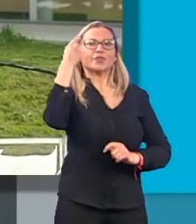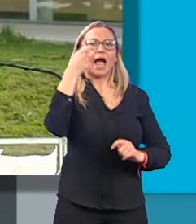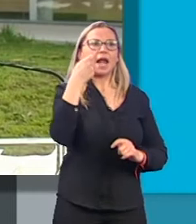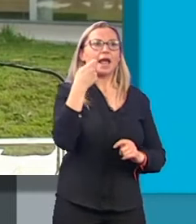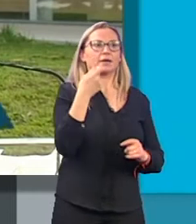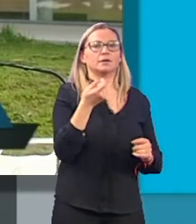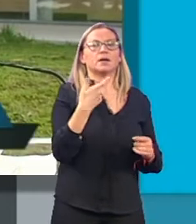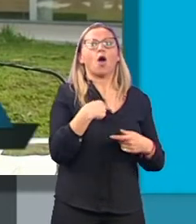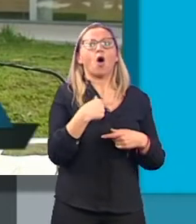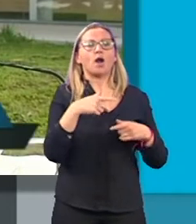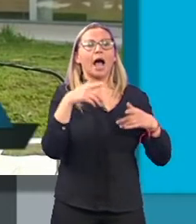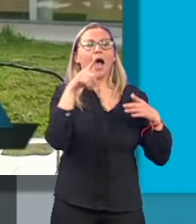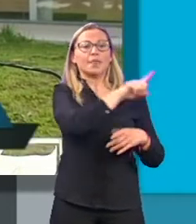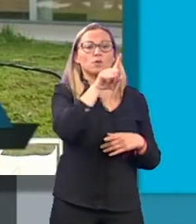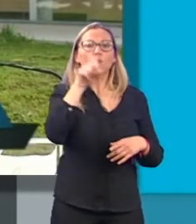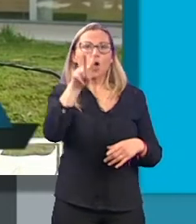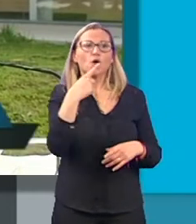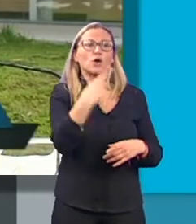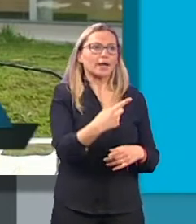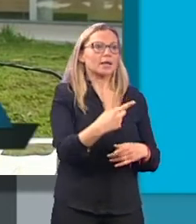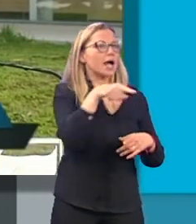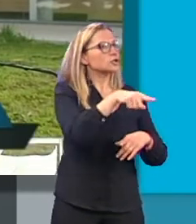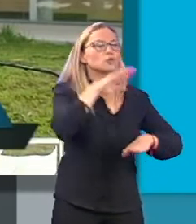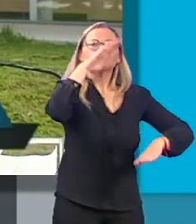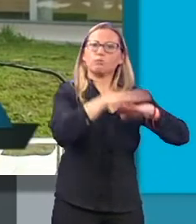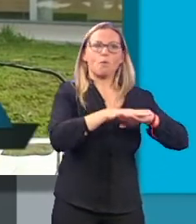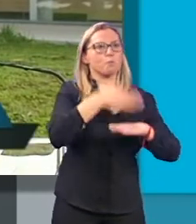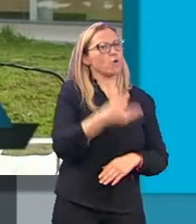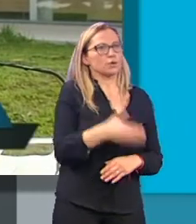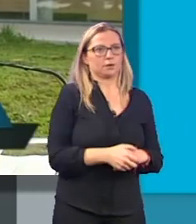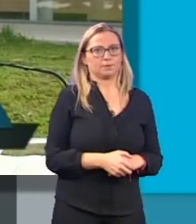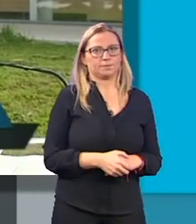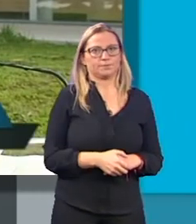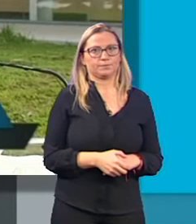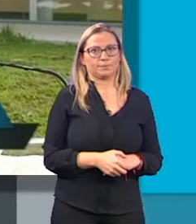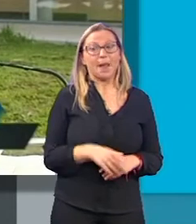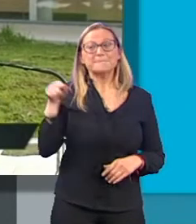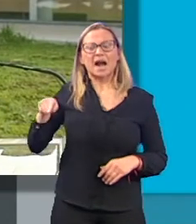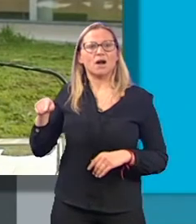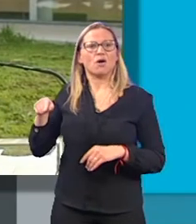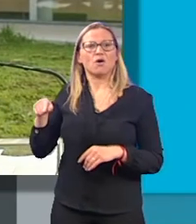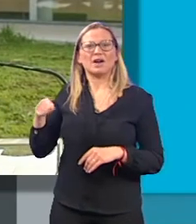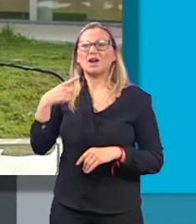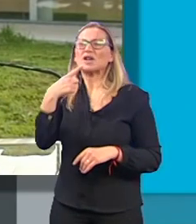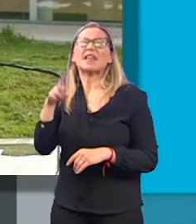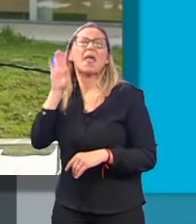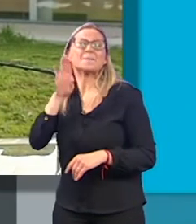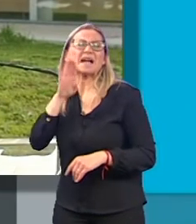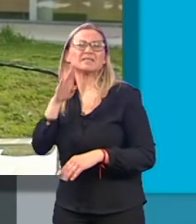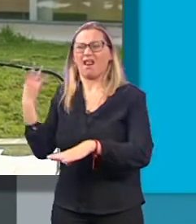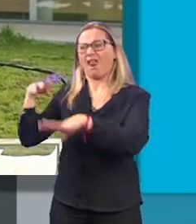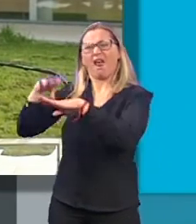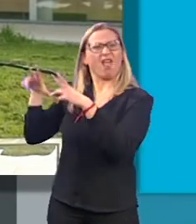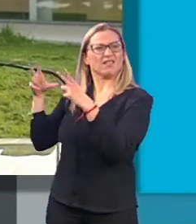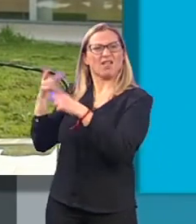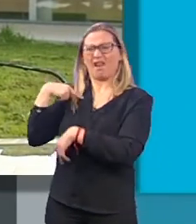recomendaciones que se trasladan desde el 112, eso es fundamental y muy importante, que no se hagan caso a los bulos que están corriendo por las